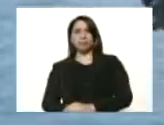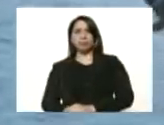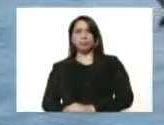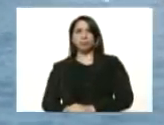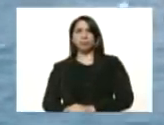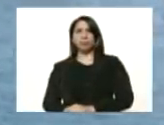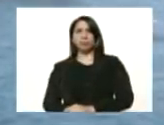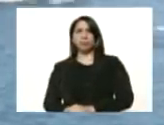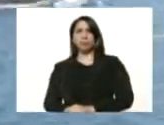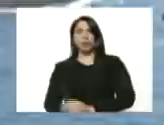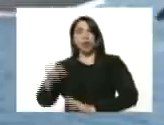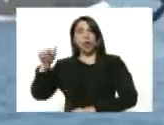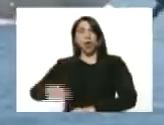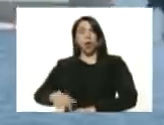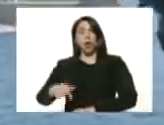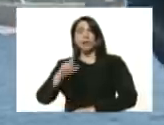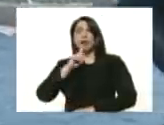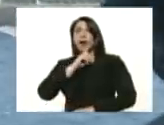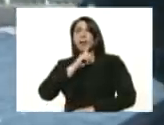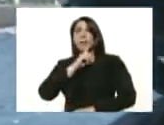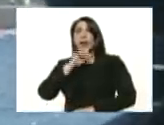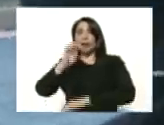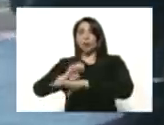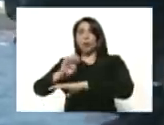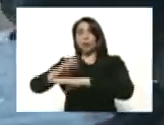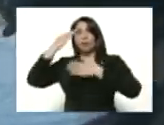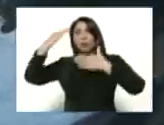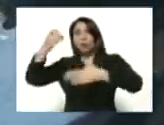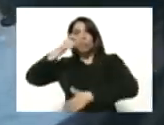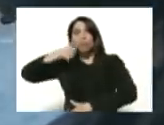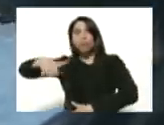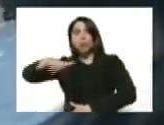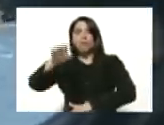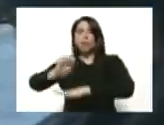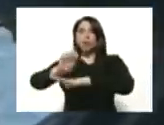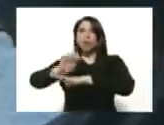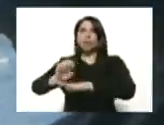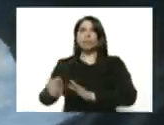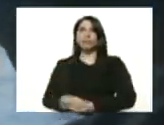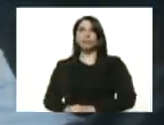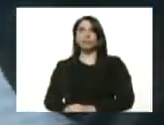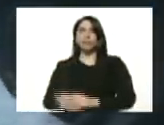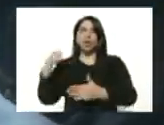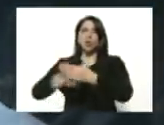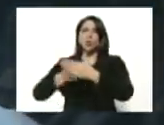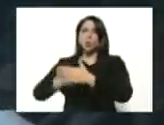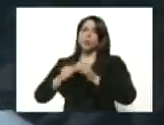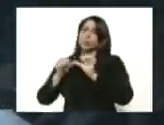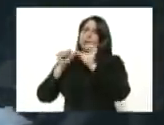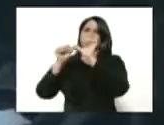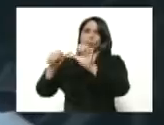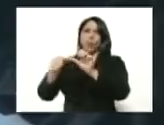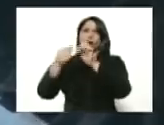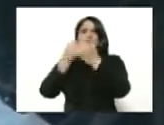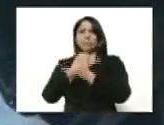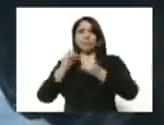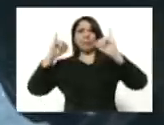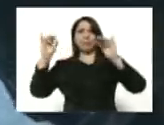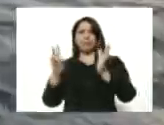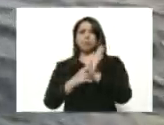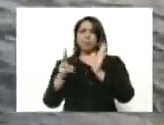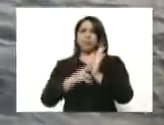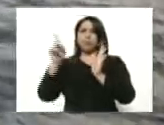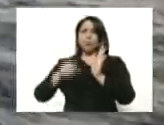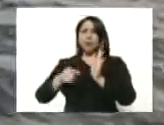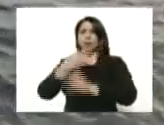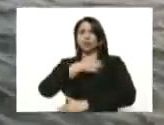lo que hoy es Ecuador mi saludo al pueblo de Ecuador la lucha continúa por la independencia verdadera por